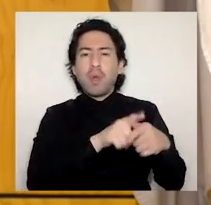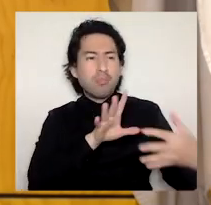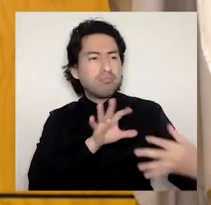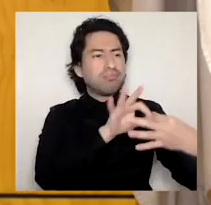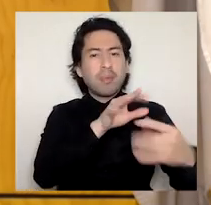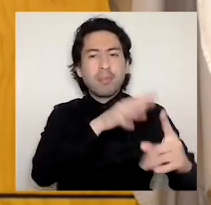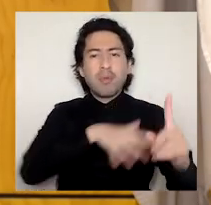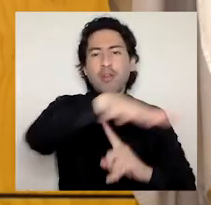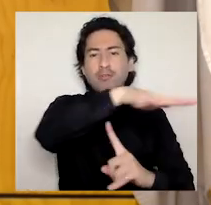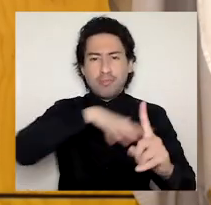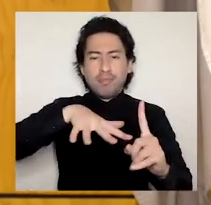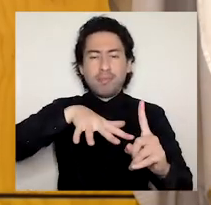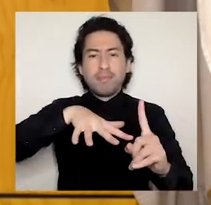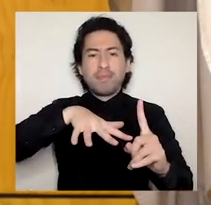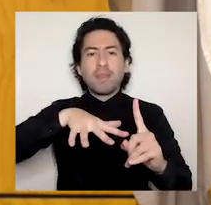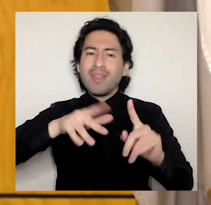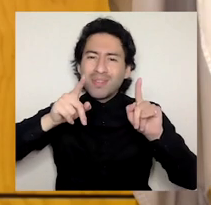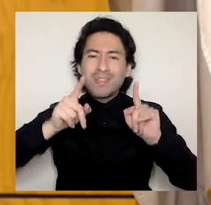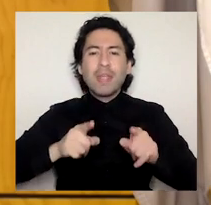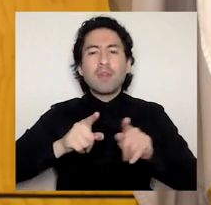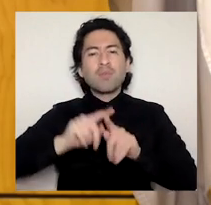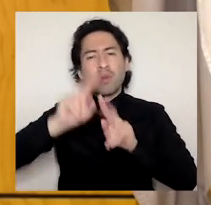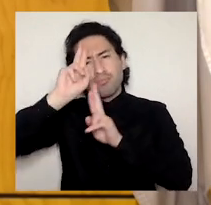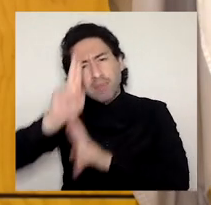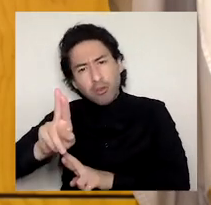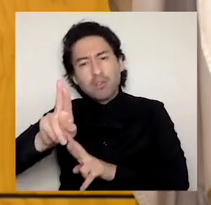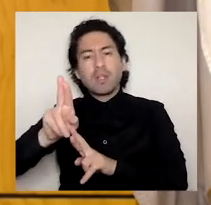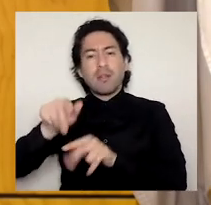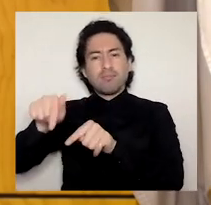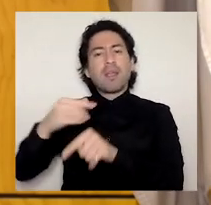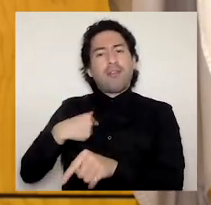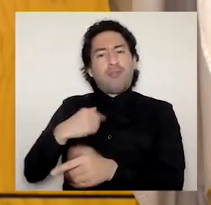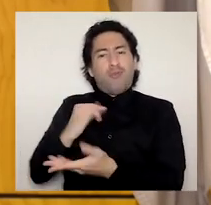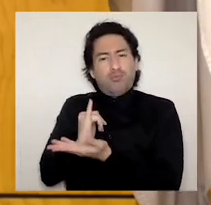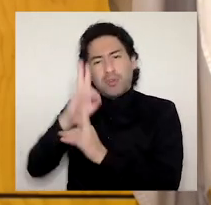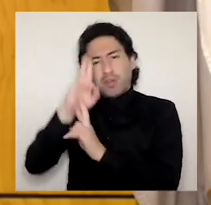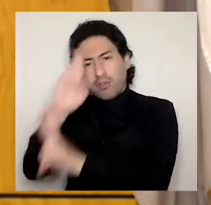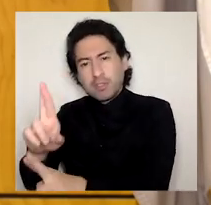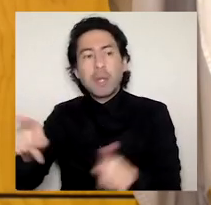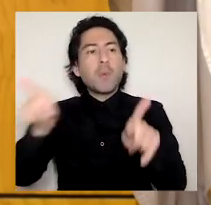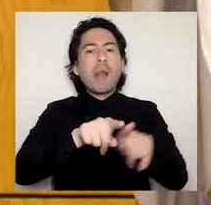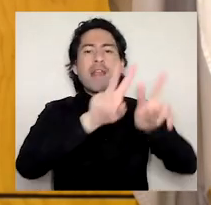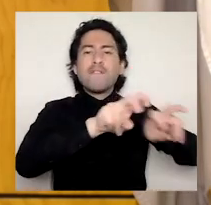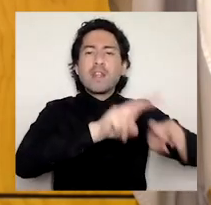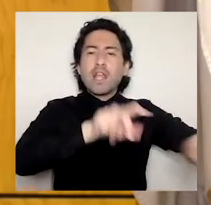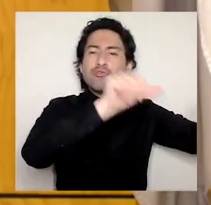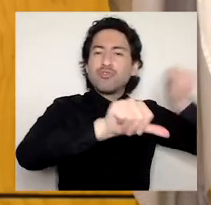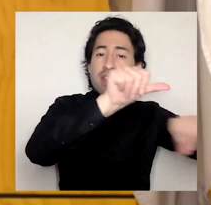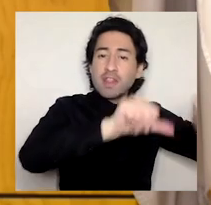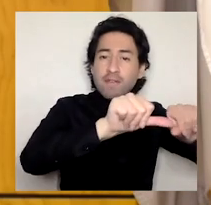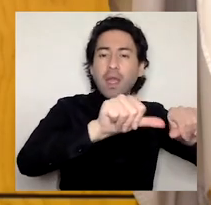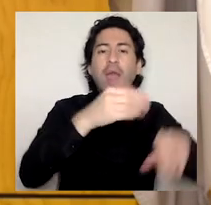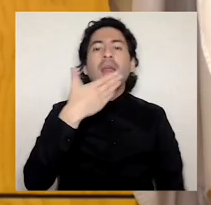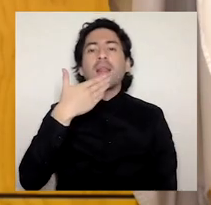al igual que la investigación científica y el desarrollo tecnológico para nuestra institución. Por eso